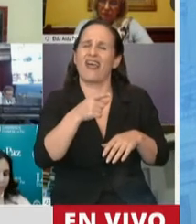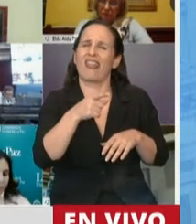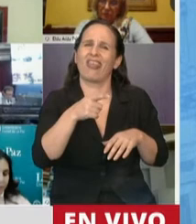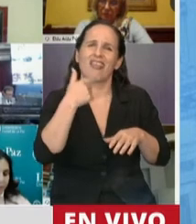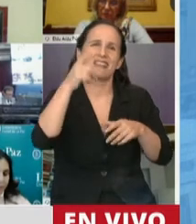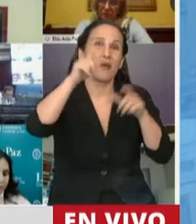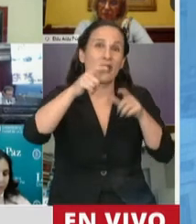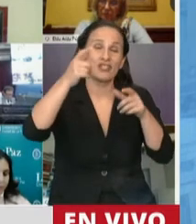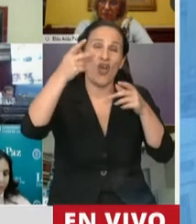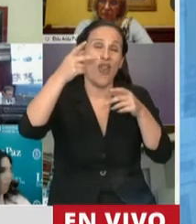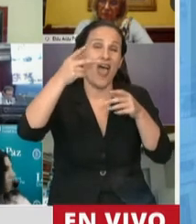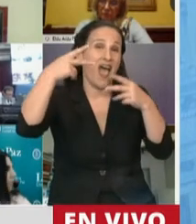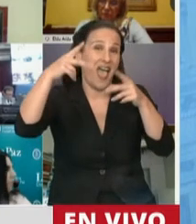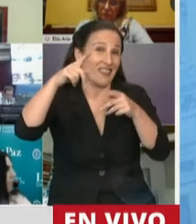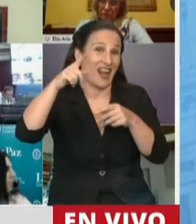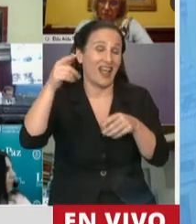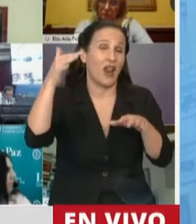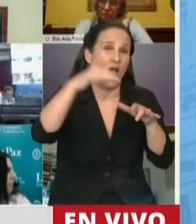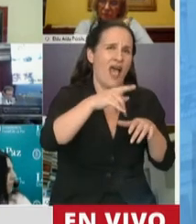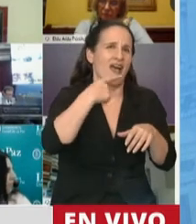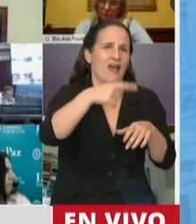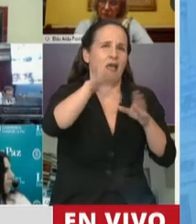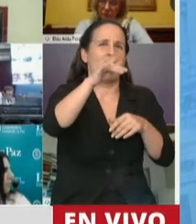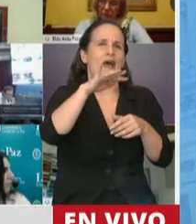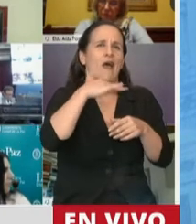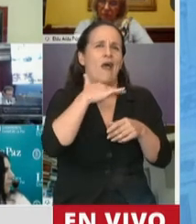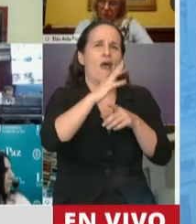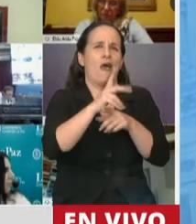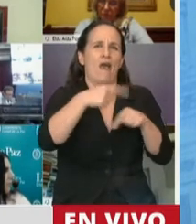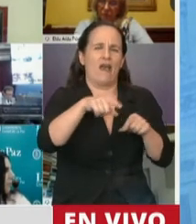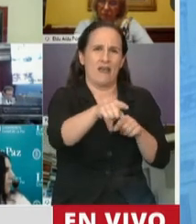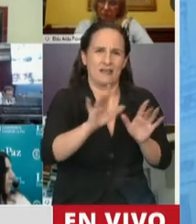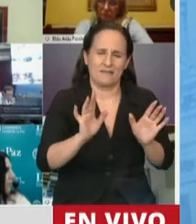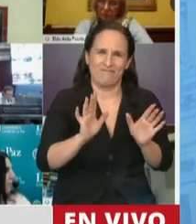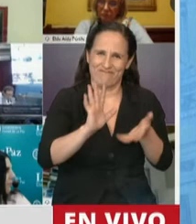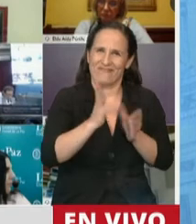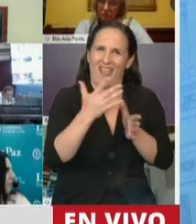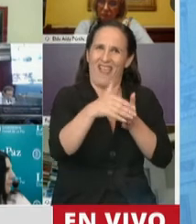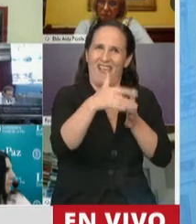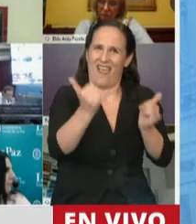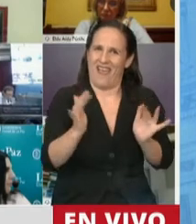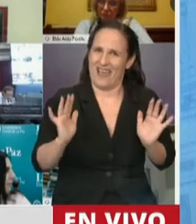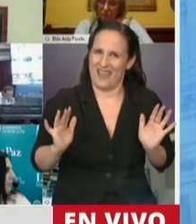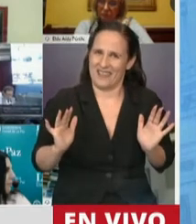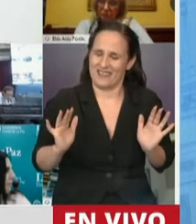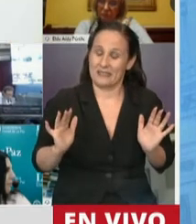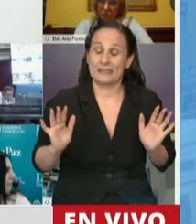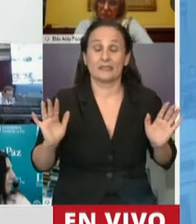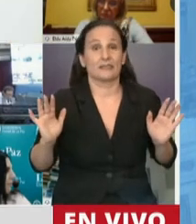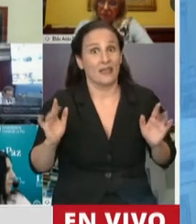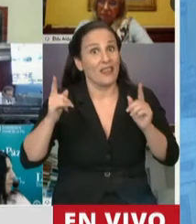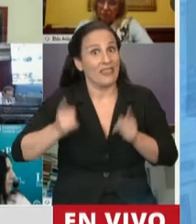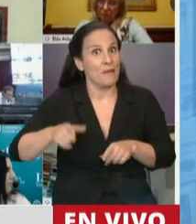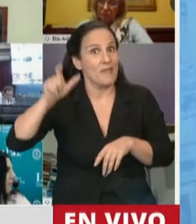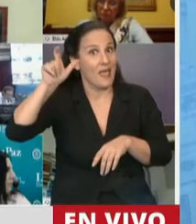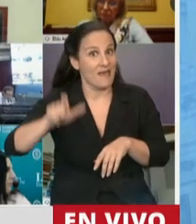el origen de hechos delictivos con expresiones xenofóbicas. Ya termino, presidente. Tampoco quedaron afuera de sus